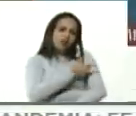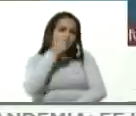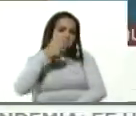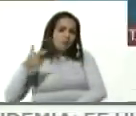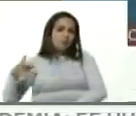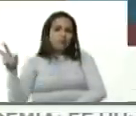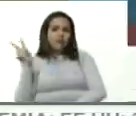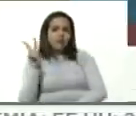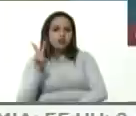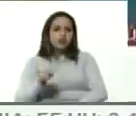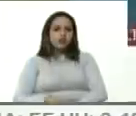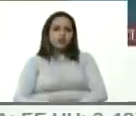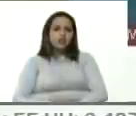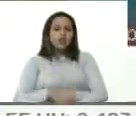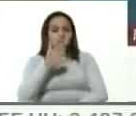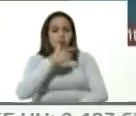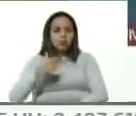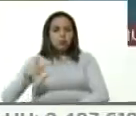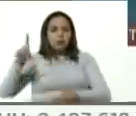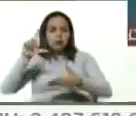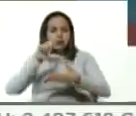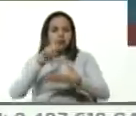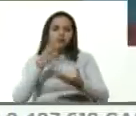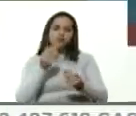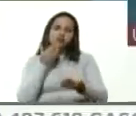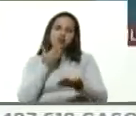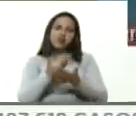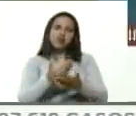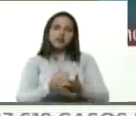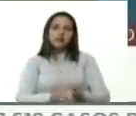venezolano a los pueblos latinoamericanos así que muchas gracias